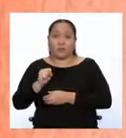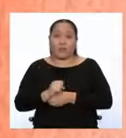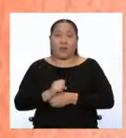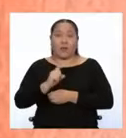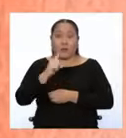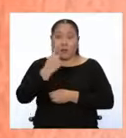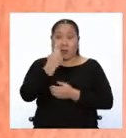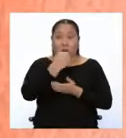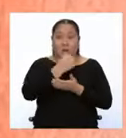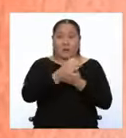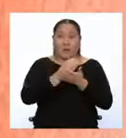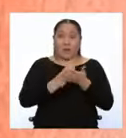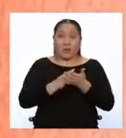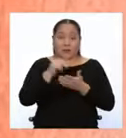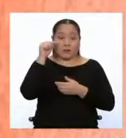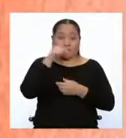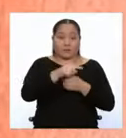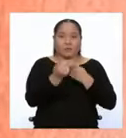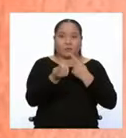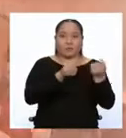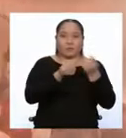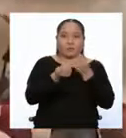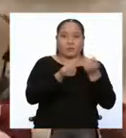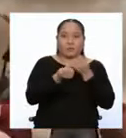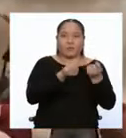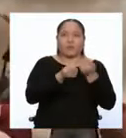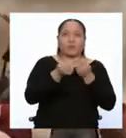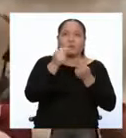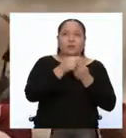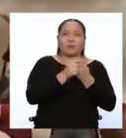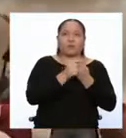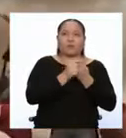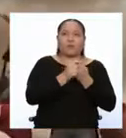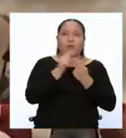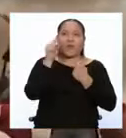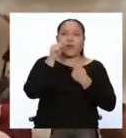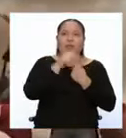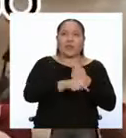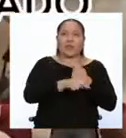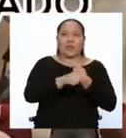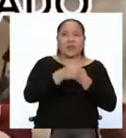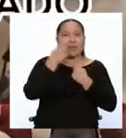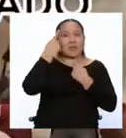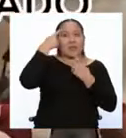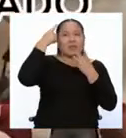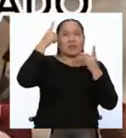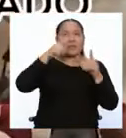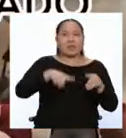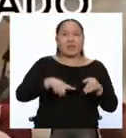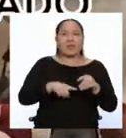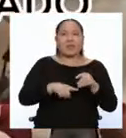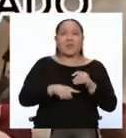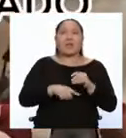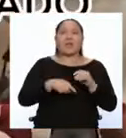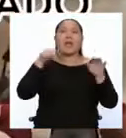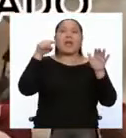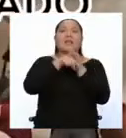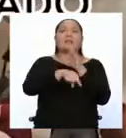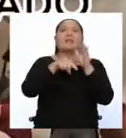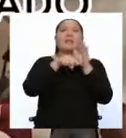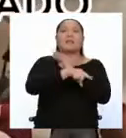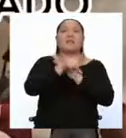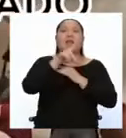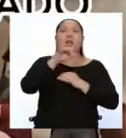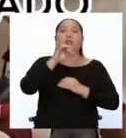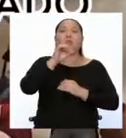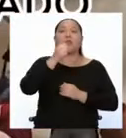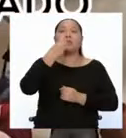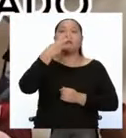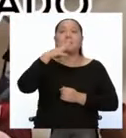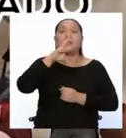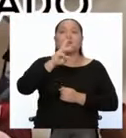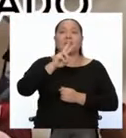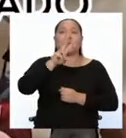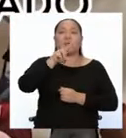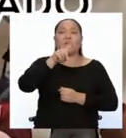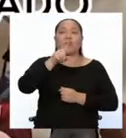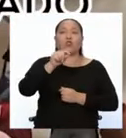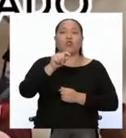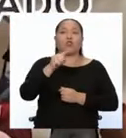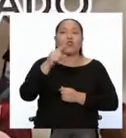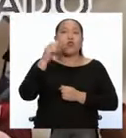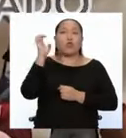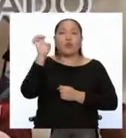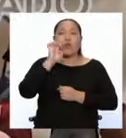Convención estuvo dominada por los girondinos. Fue aquí donde Luis XVI es sentenciado a morir en la guillotina el 21 de enero de